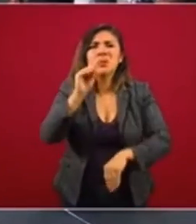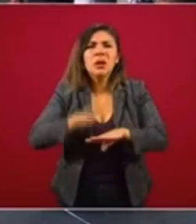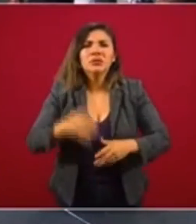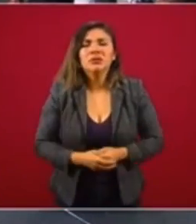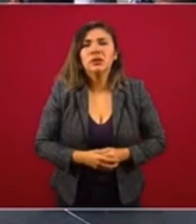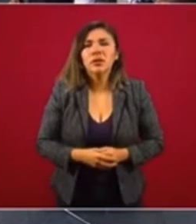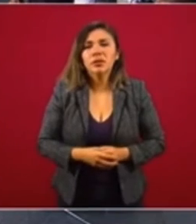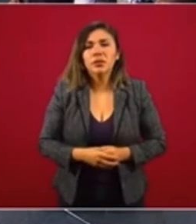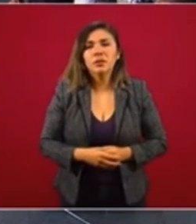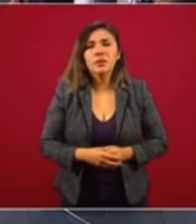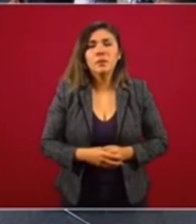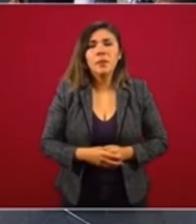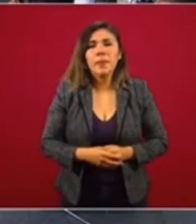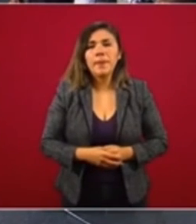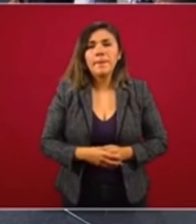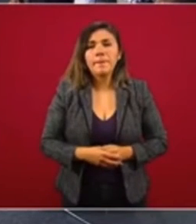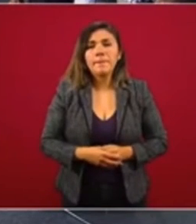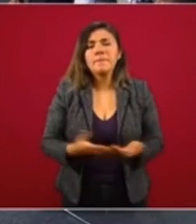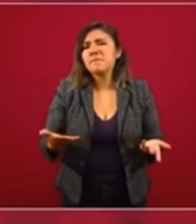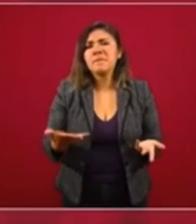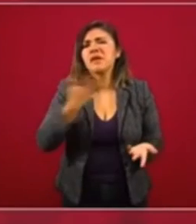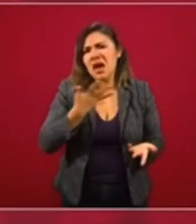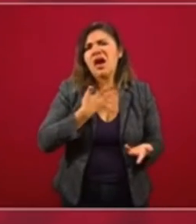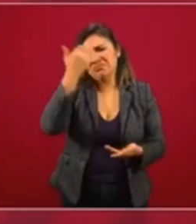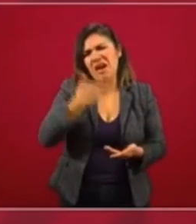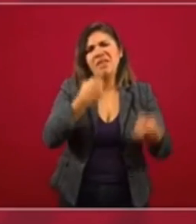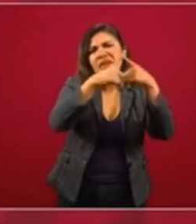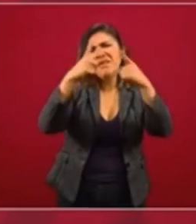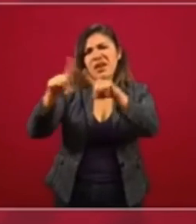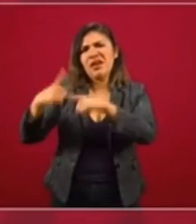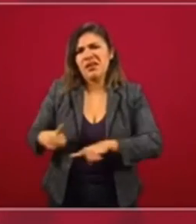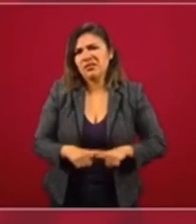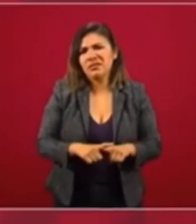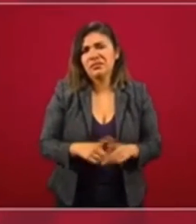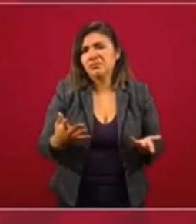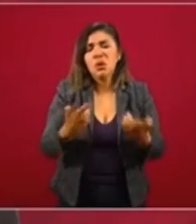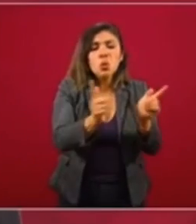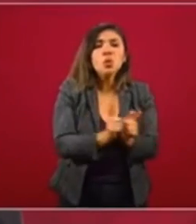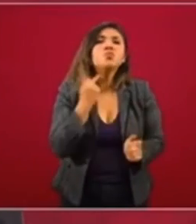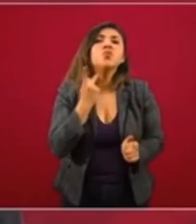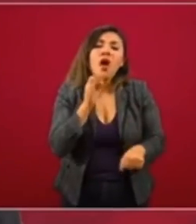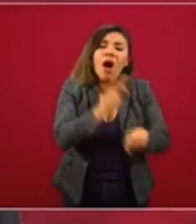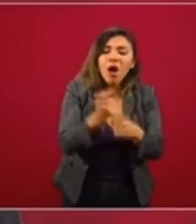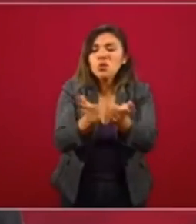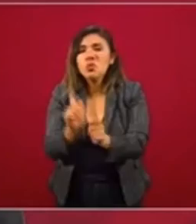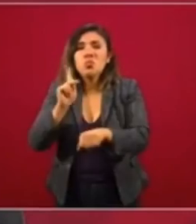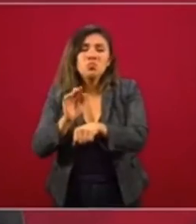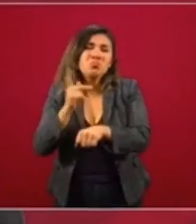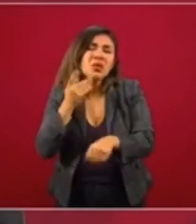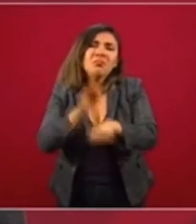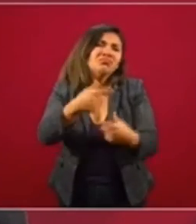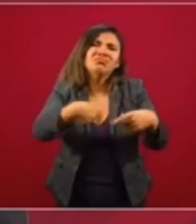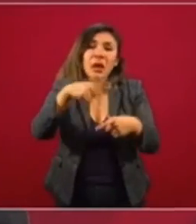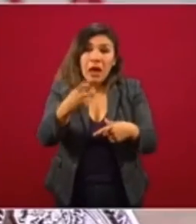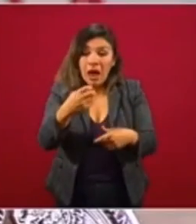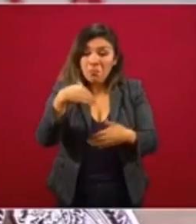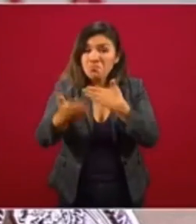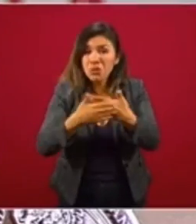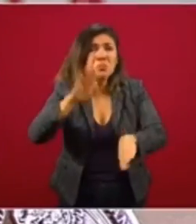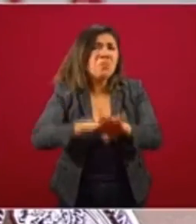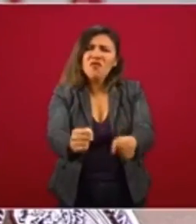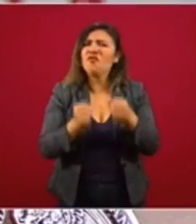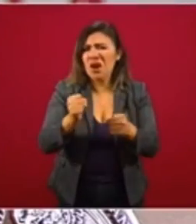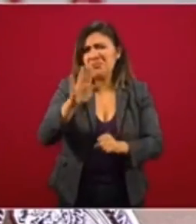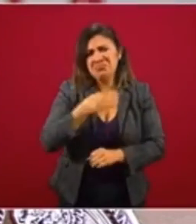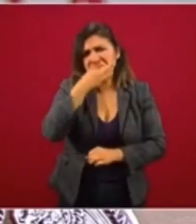Puebla, presidente? Pues lo mismo, es que hay diferencias partidistas. Esto va a resear, y una vez se los adelanto,